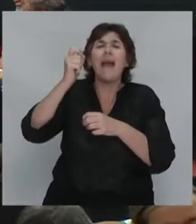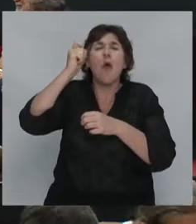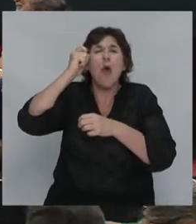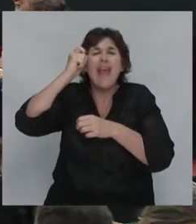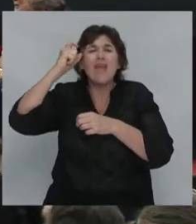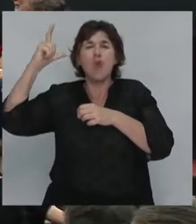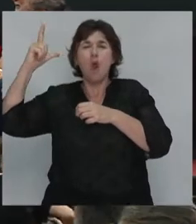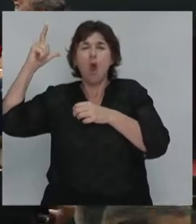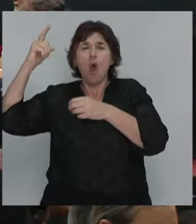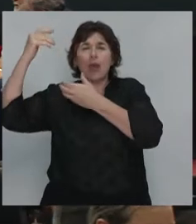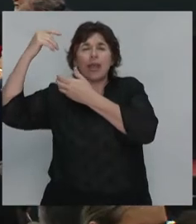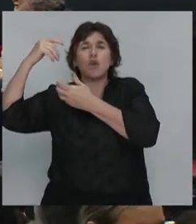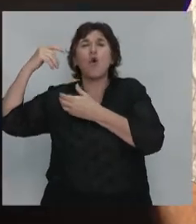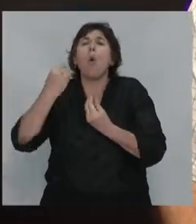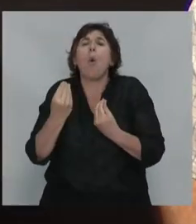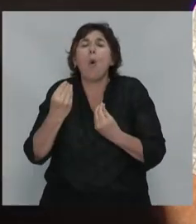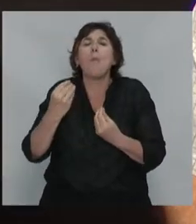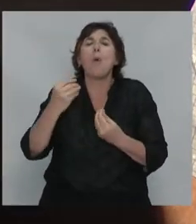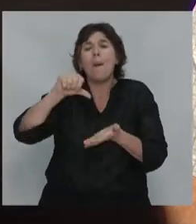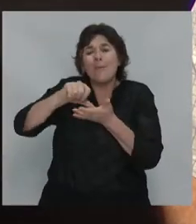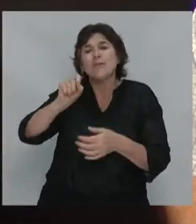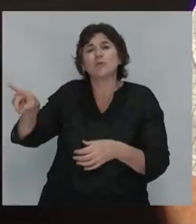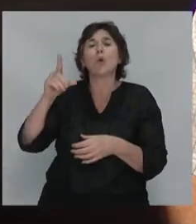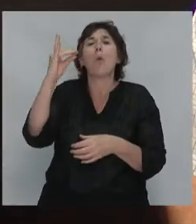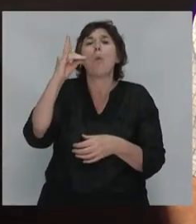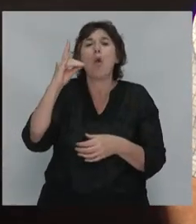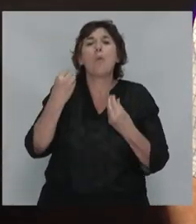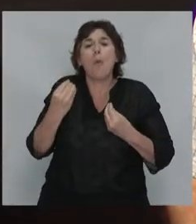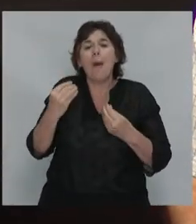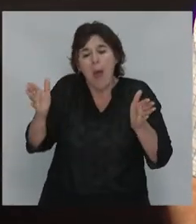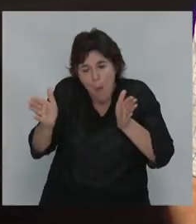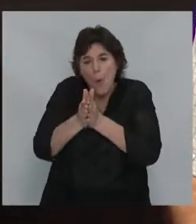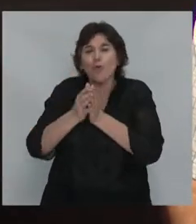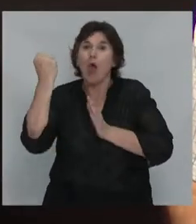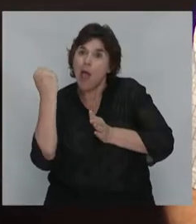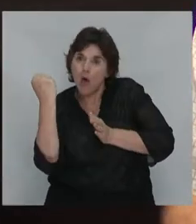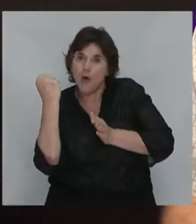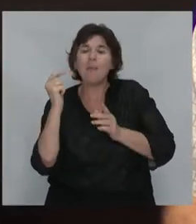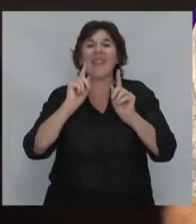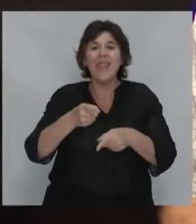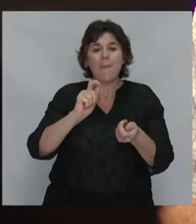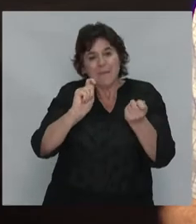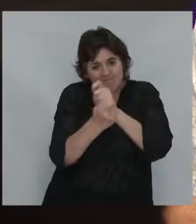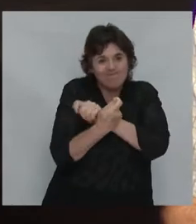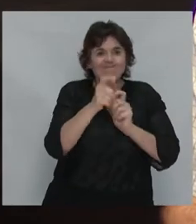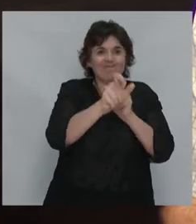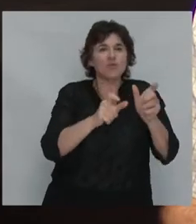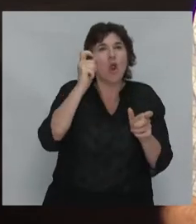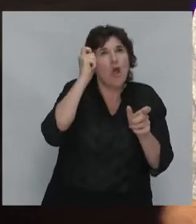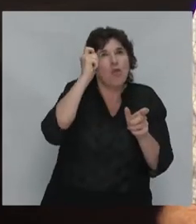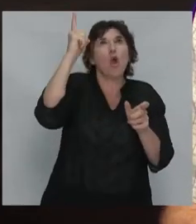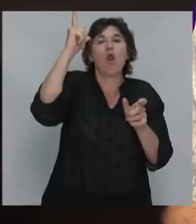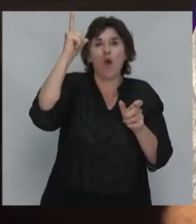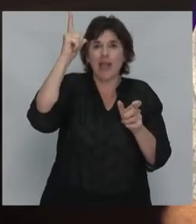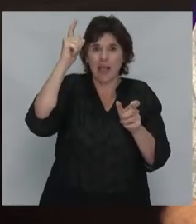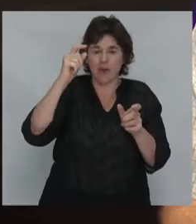llevan adelante en Bolivia para acompañar a la economía en el proceso de transformación material de las condiciones de vida de la población y que